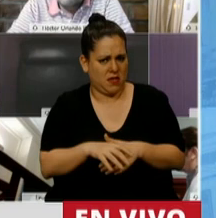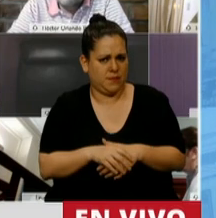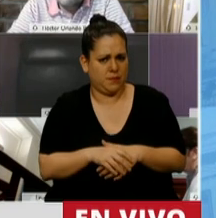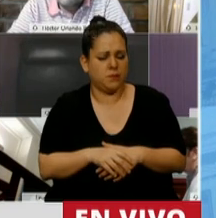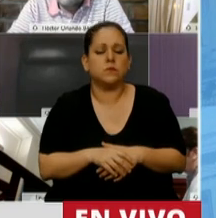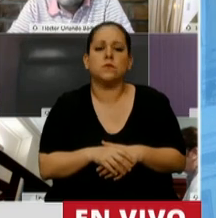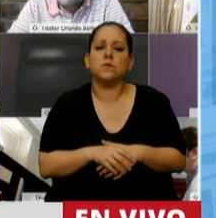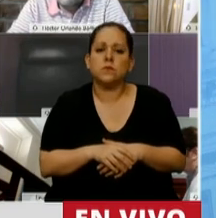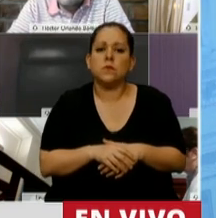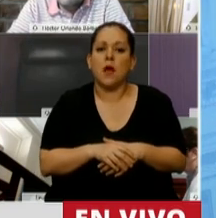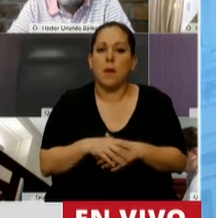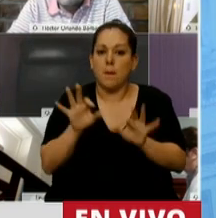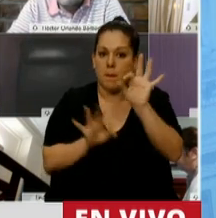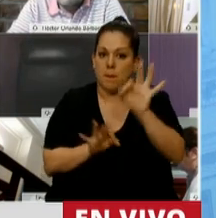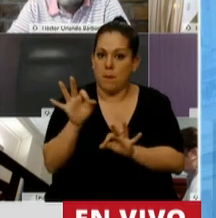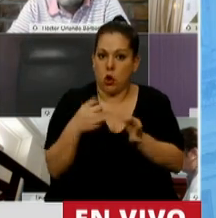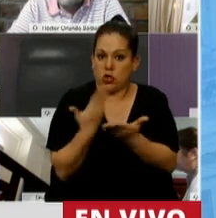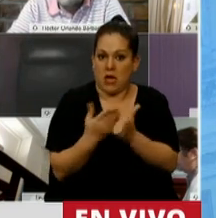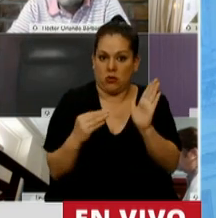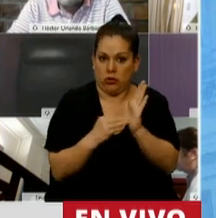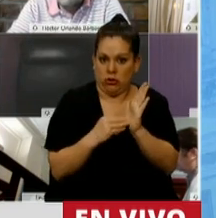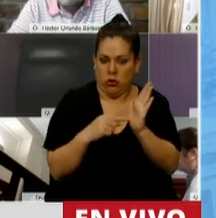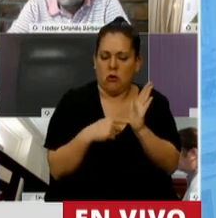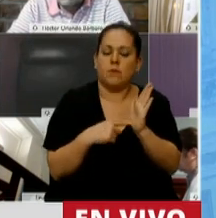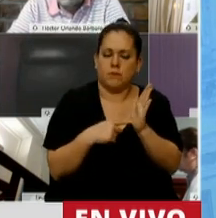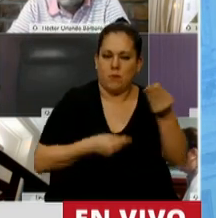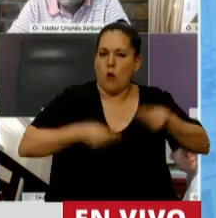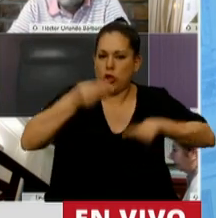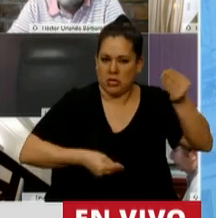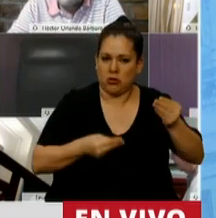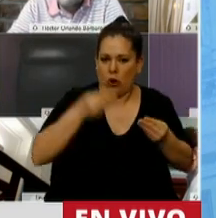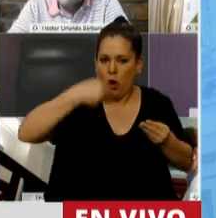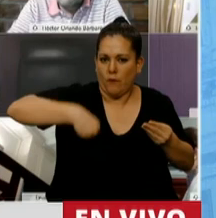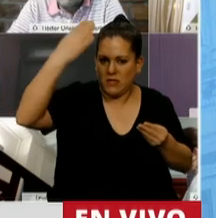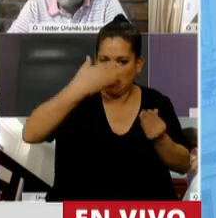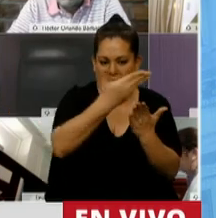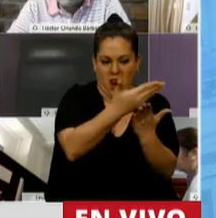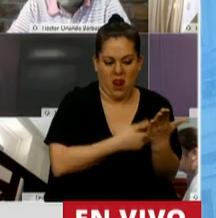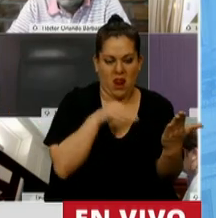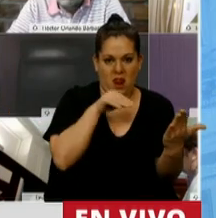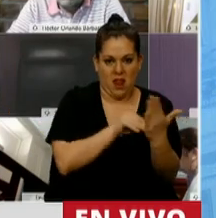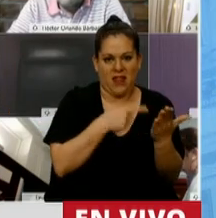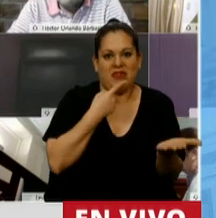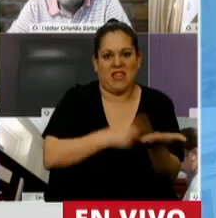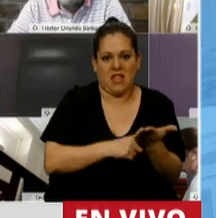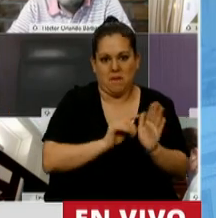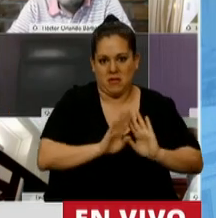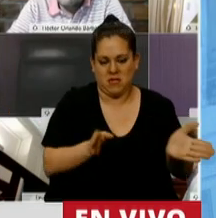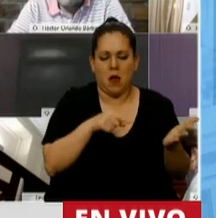Miren, en el proyecto que están discutiendo, el proyecto oficial, en discusión, el dictamen,